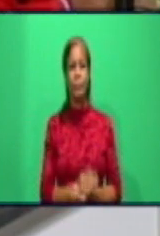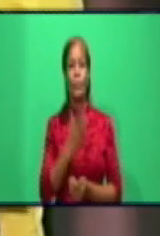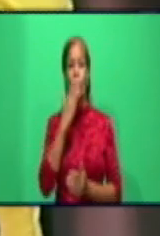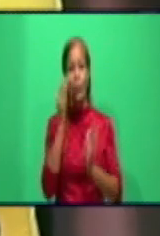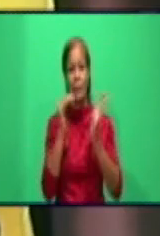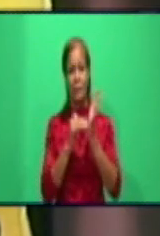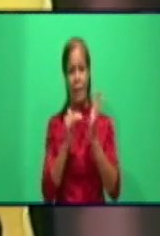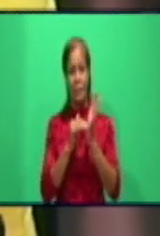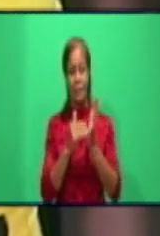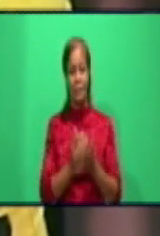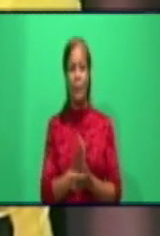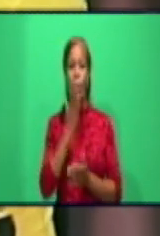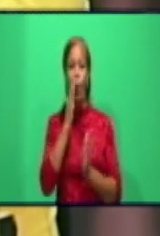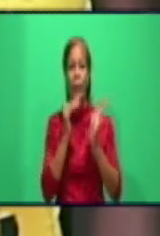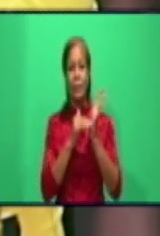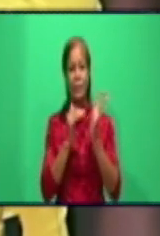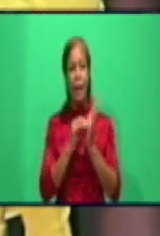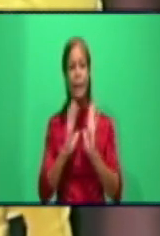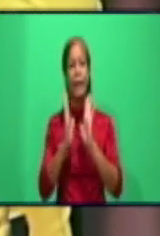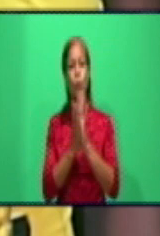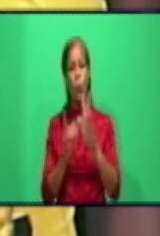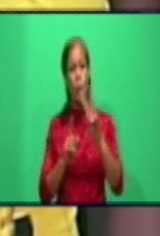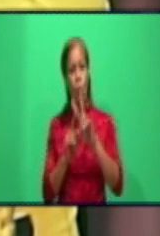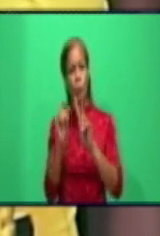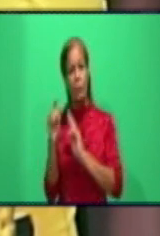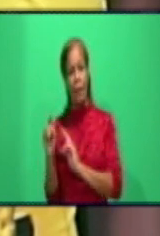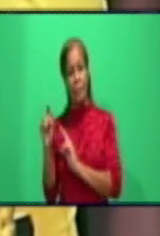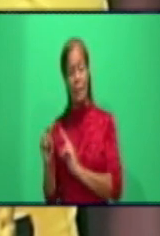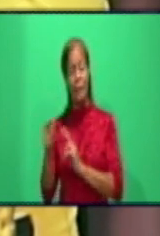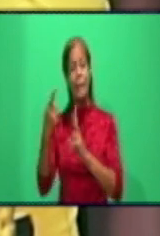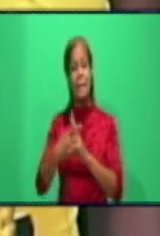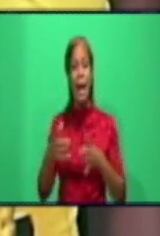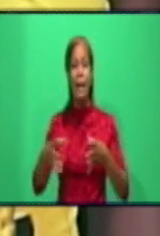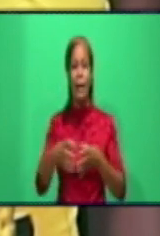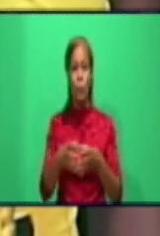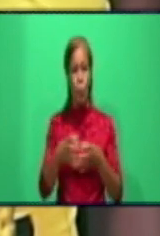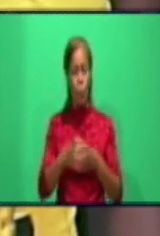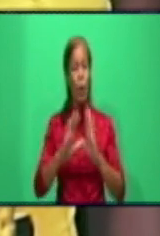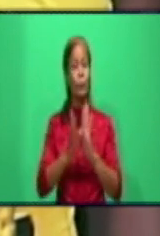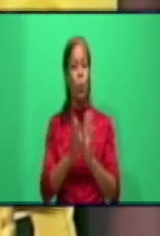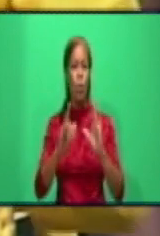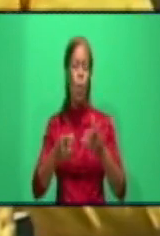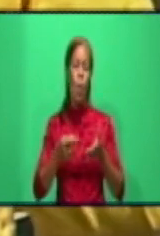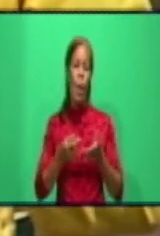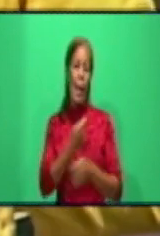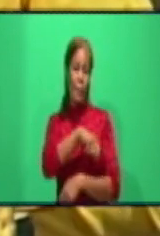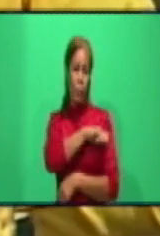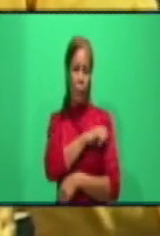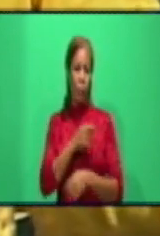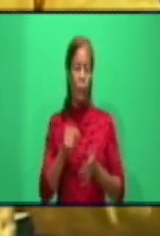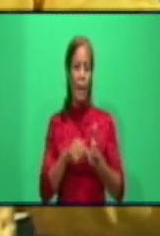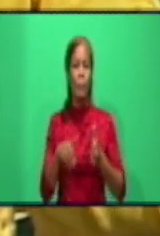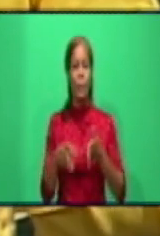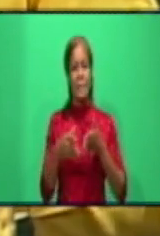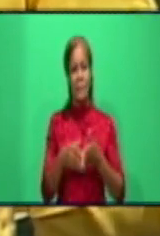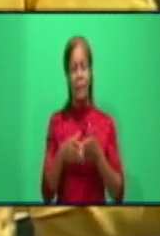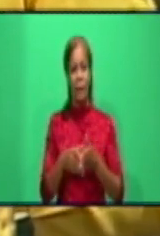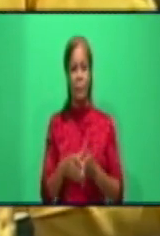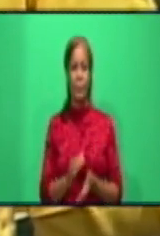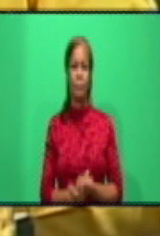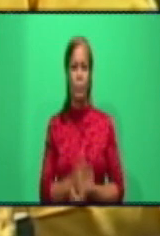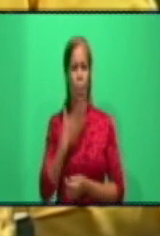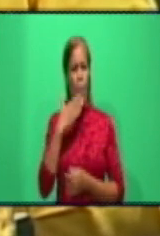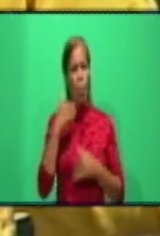Adelante. Buenas tardes, Yunel, y al resto del equipo que nos acompaña, y al pueblo granmense. Bueno, una epidemia